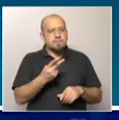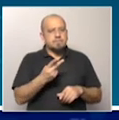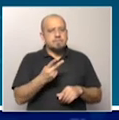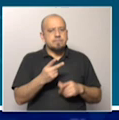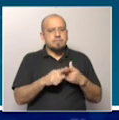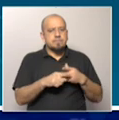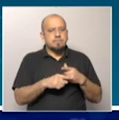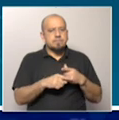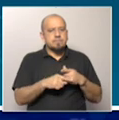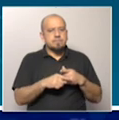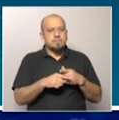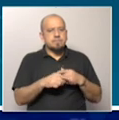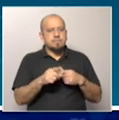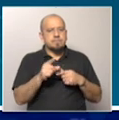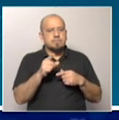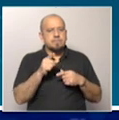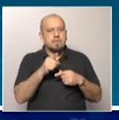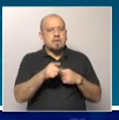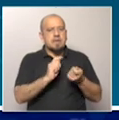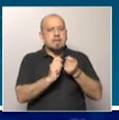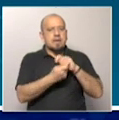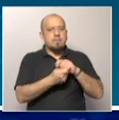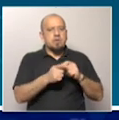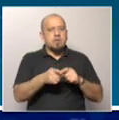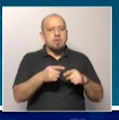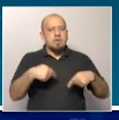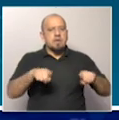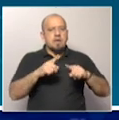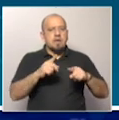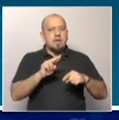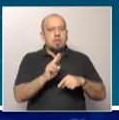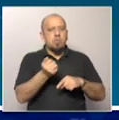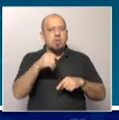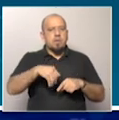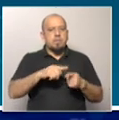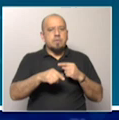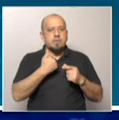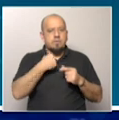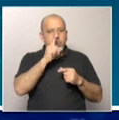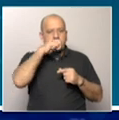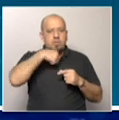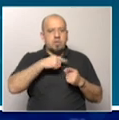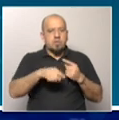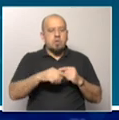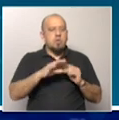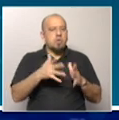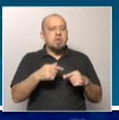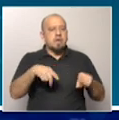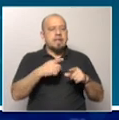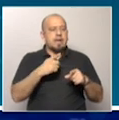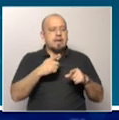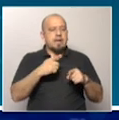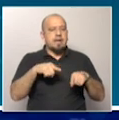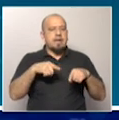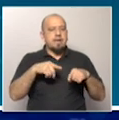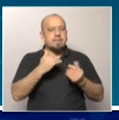con si el propio cambio de la unidad agroalimentaria de Montevideo, que era inicialmente netamente departamental,